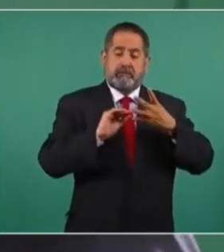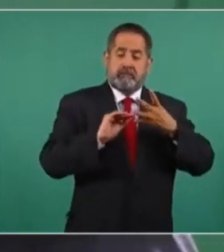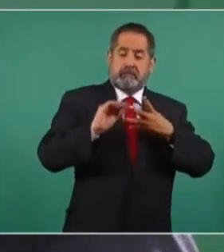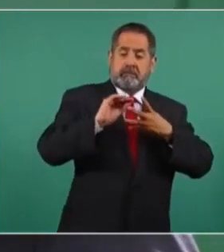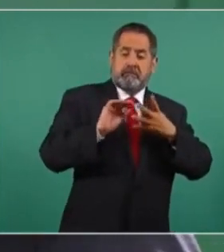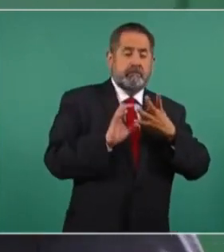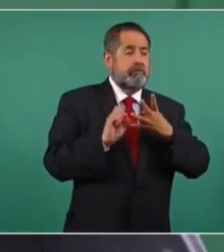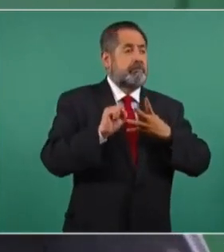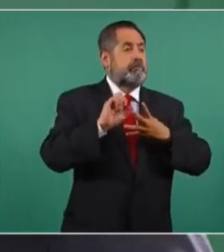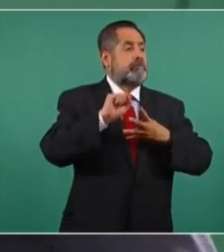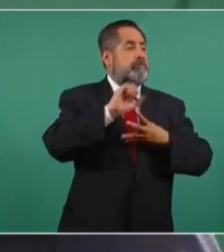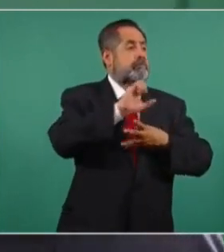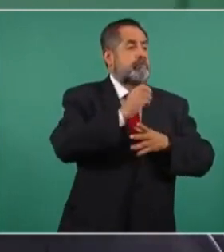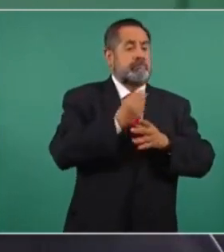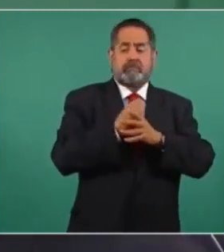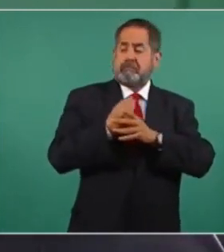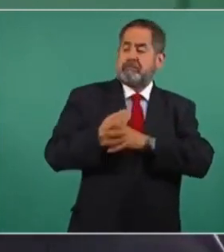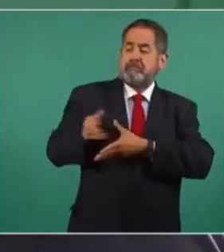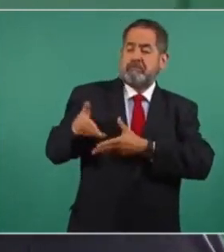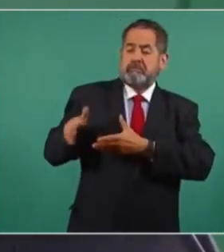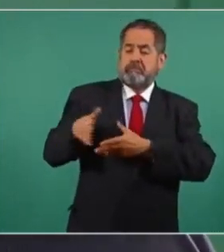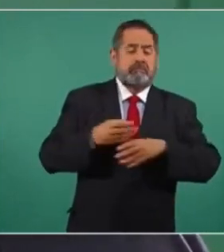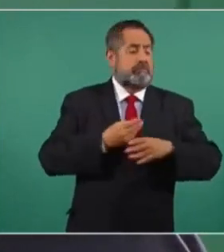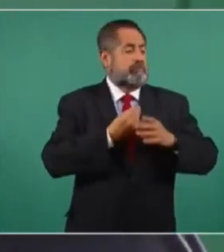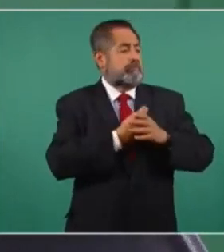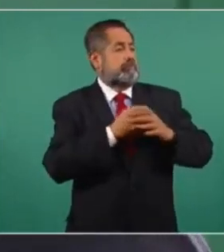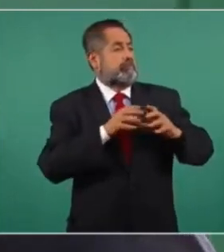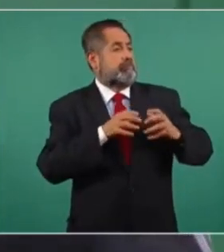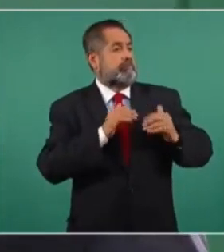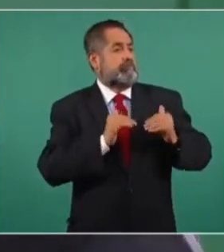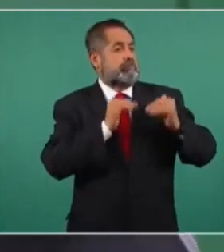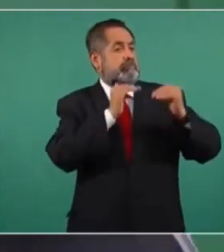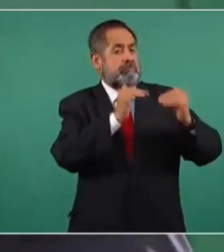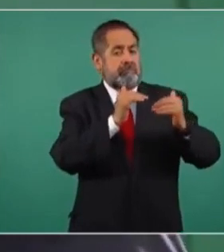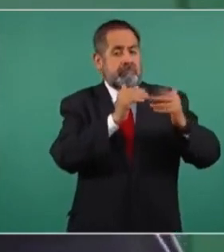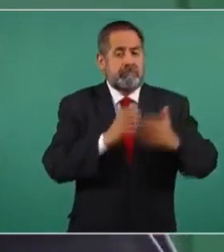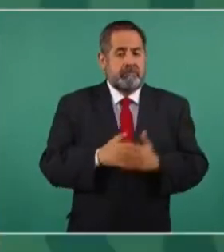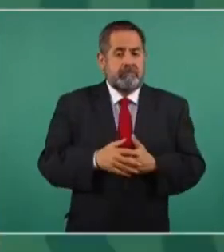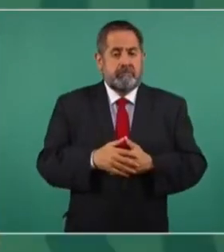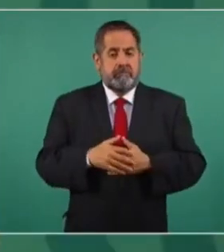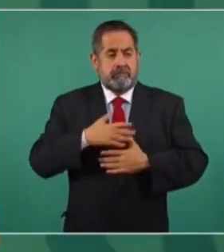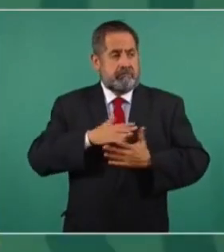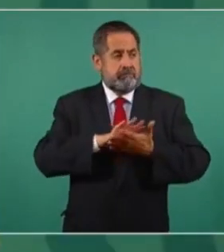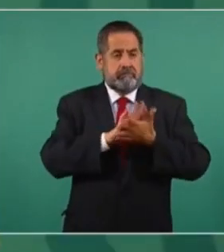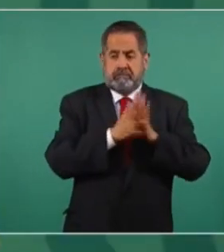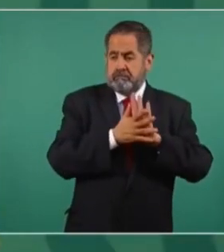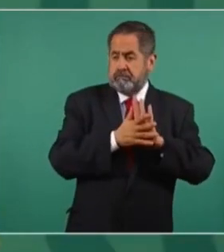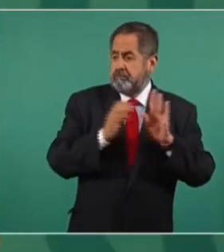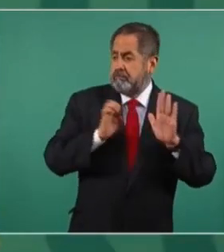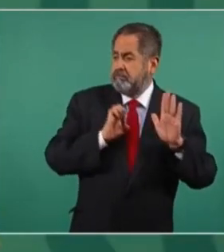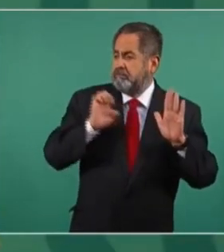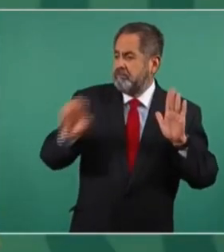inclusive hasta me volví racista.